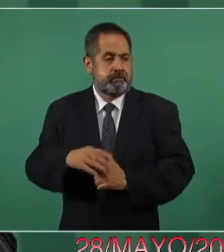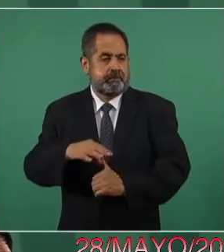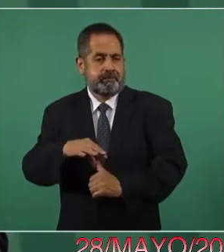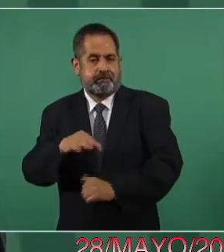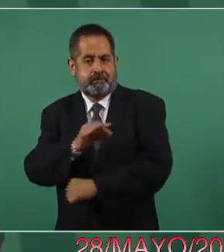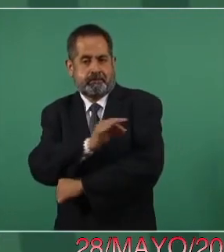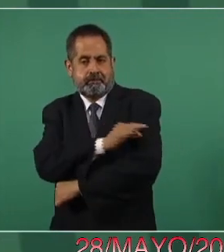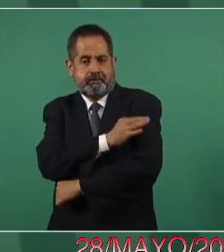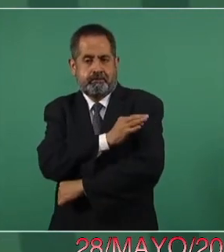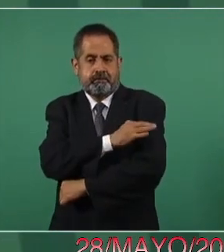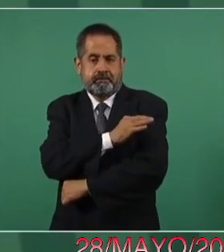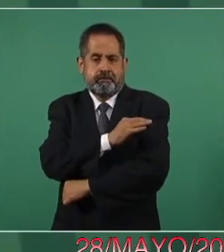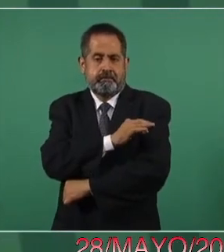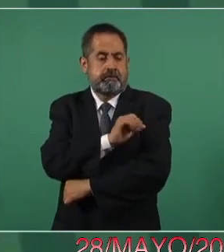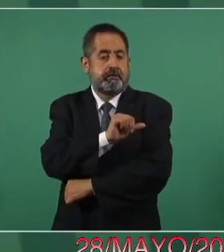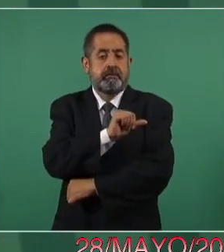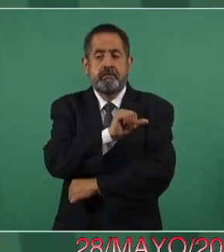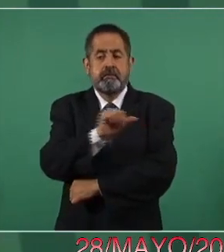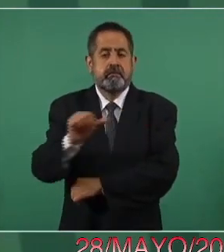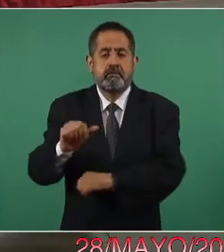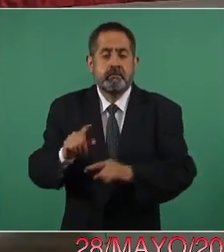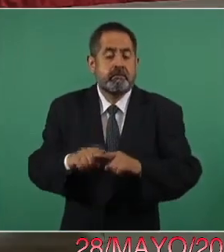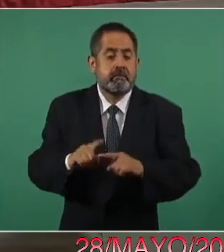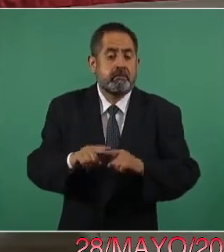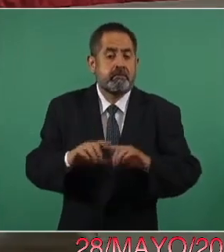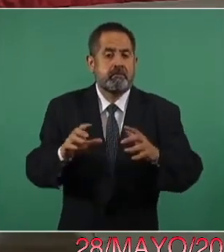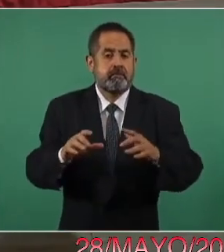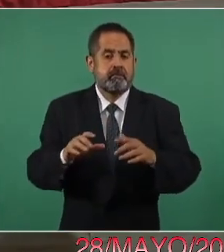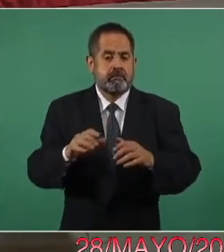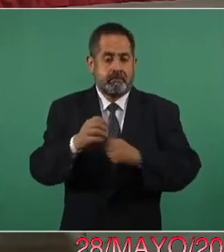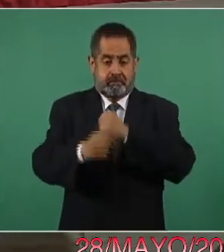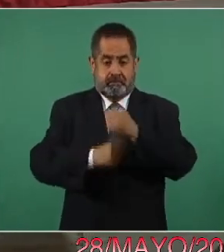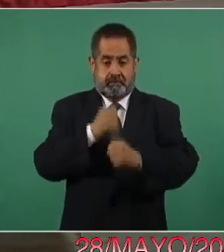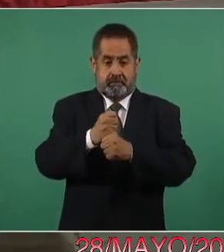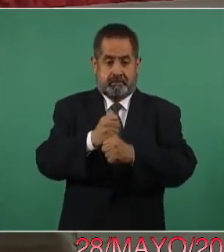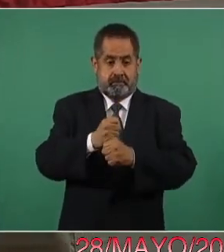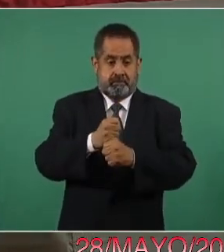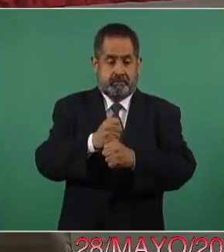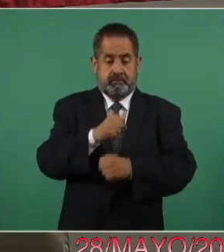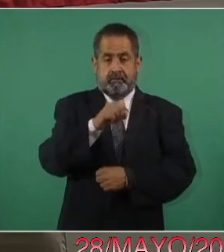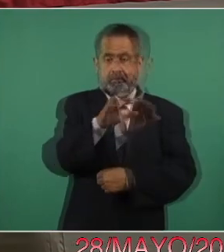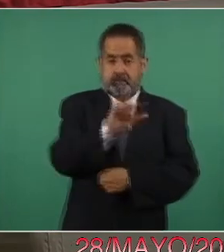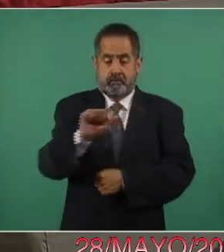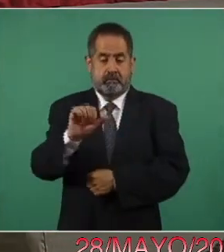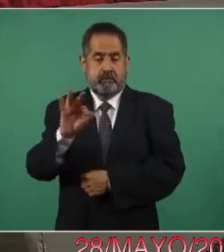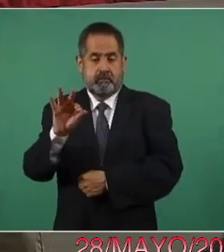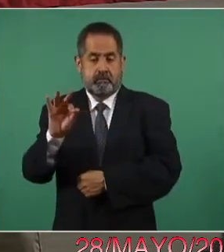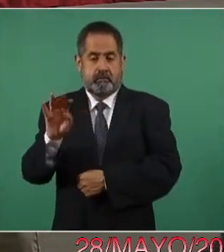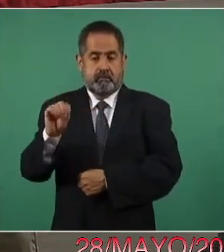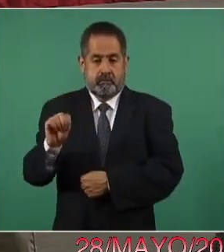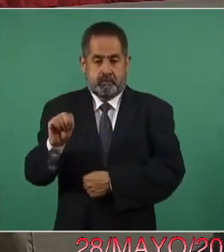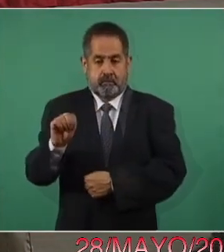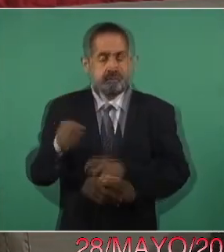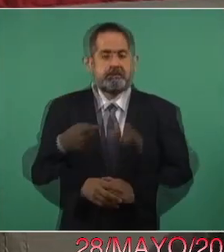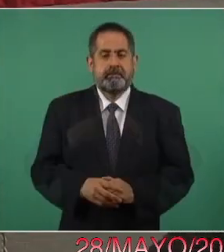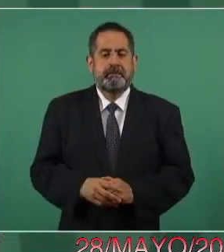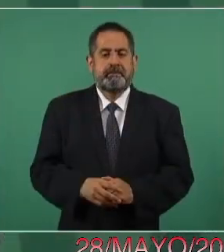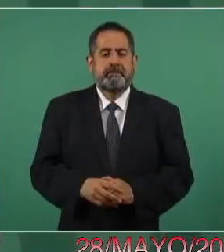para personas de 40 a 49 años. Esto es